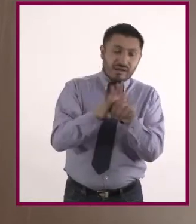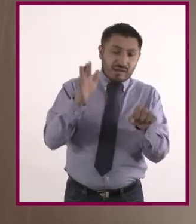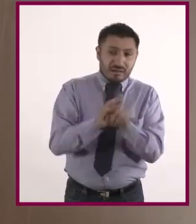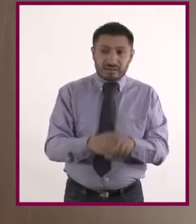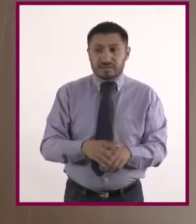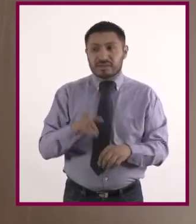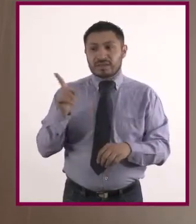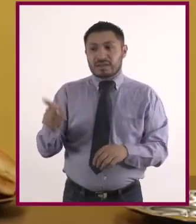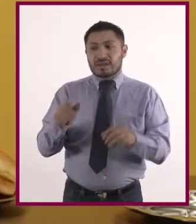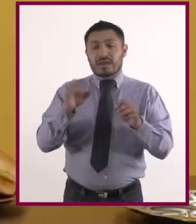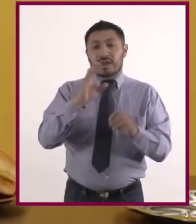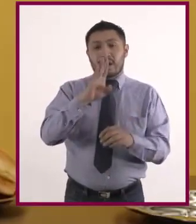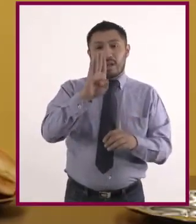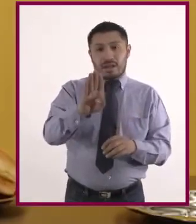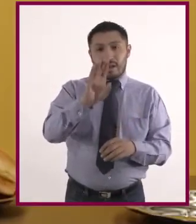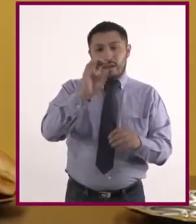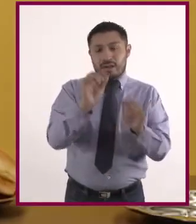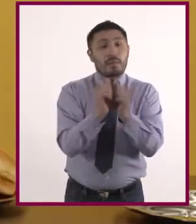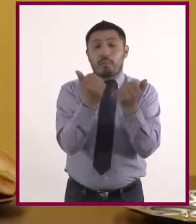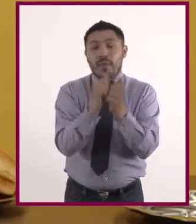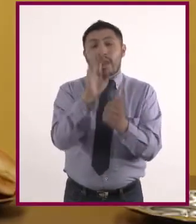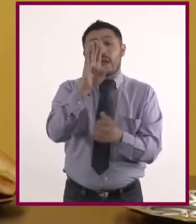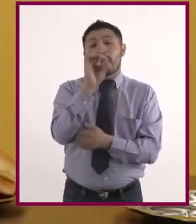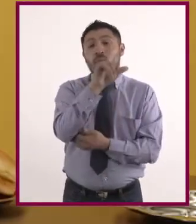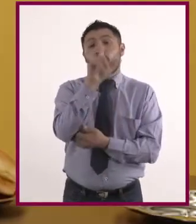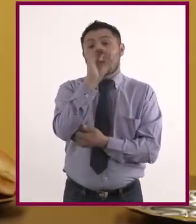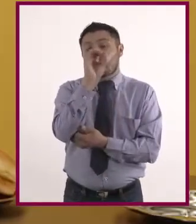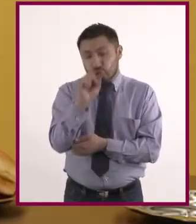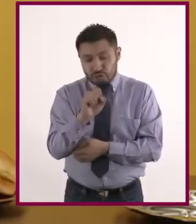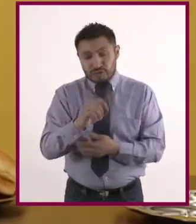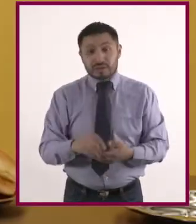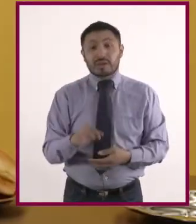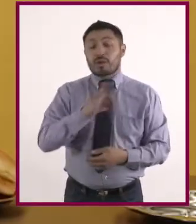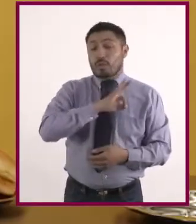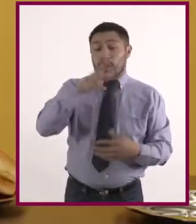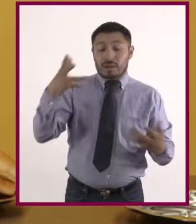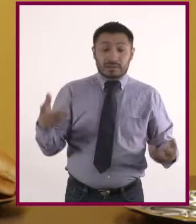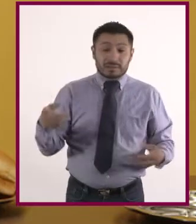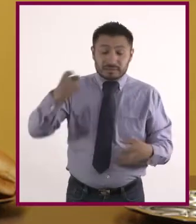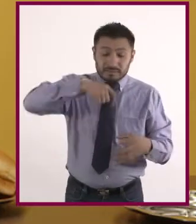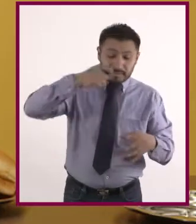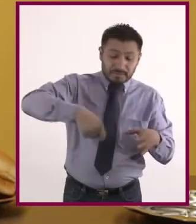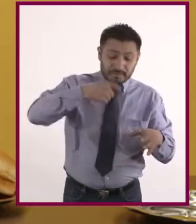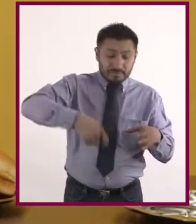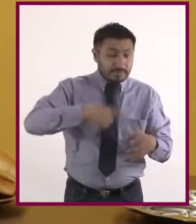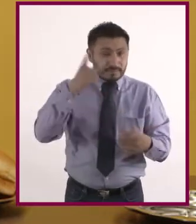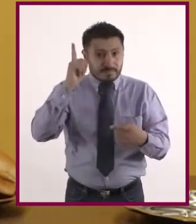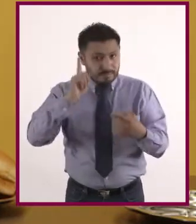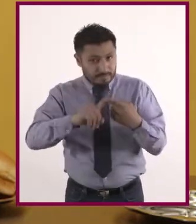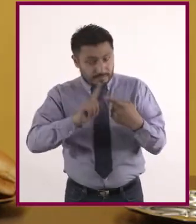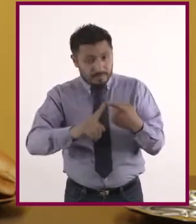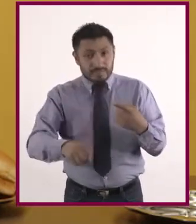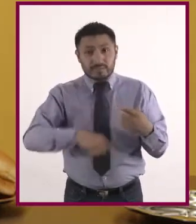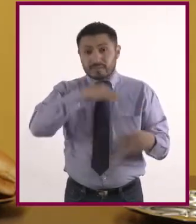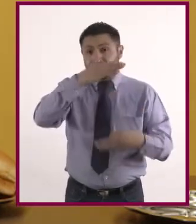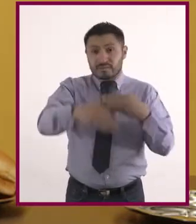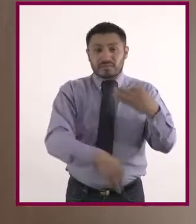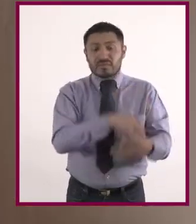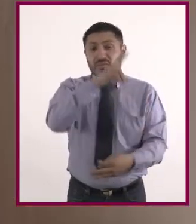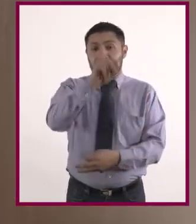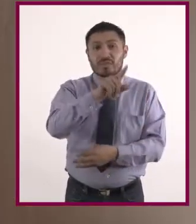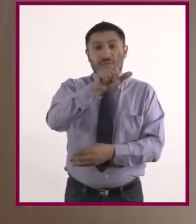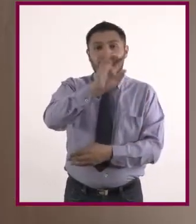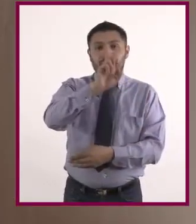nuestros bollos. Entonces, lo primero que tenemos que hacer es mezclar. La mezcla número uno es todo lo que no son las